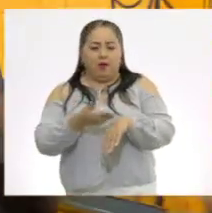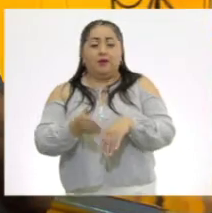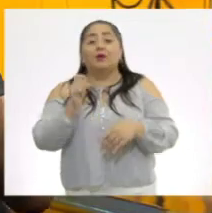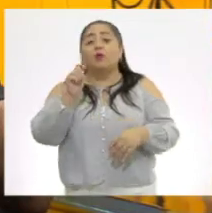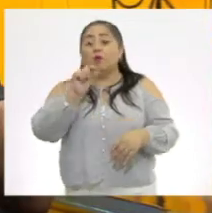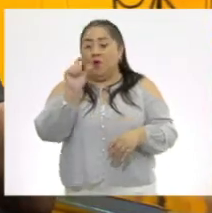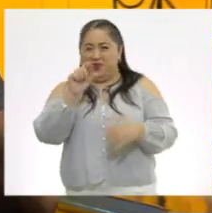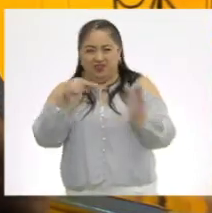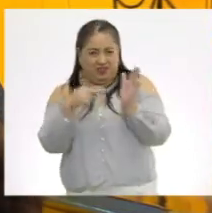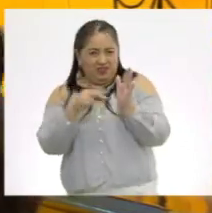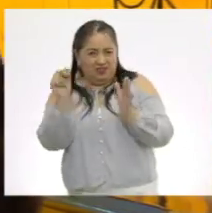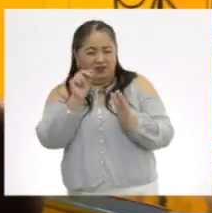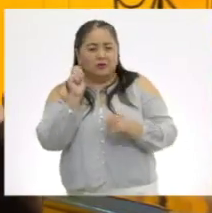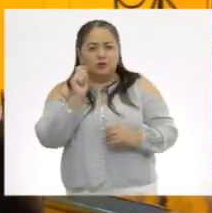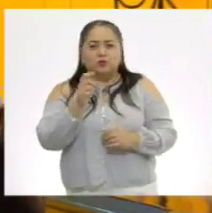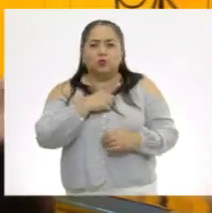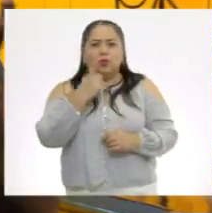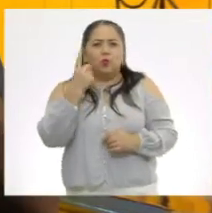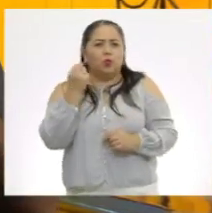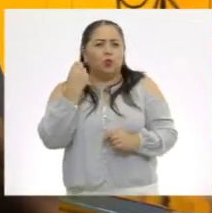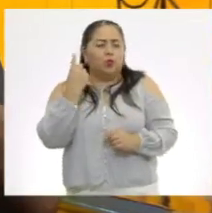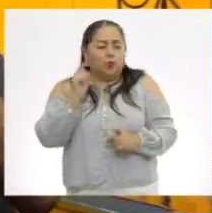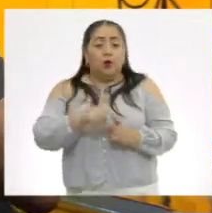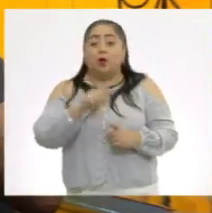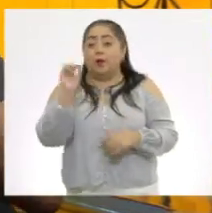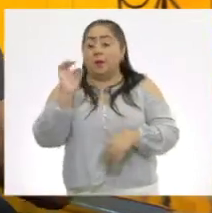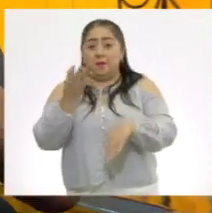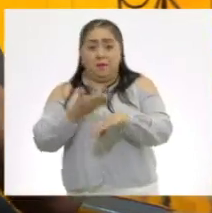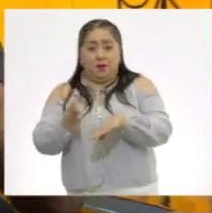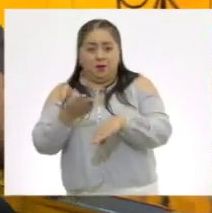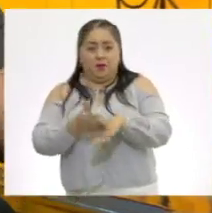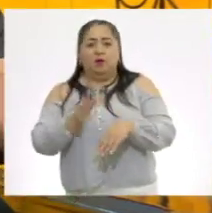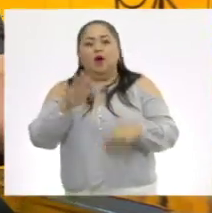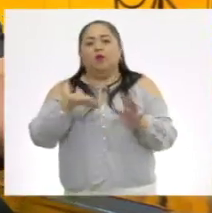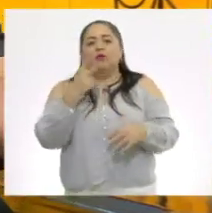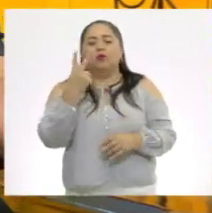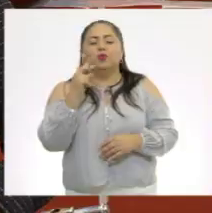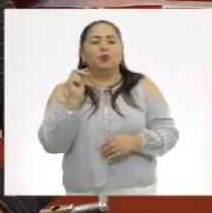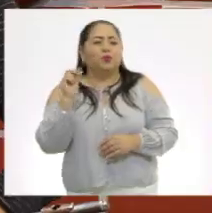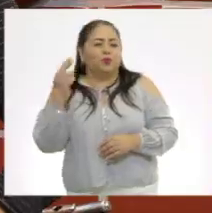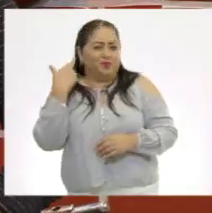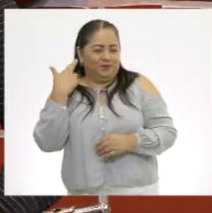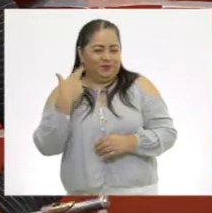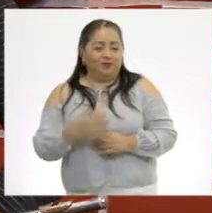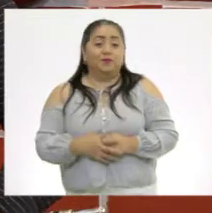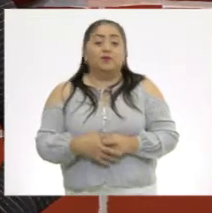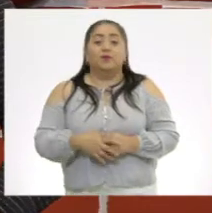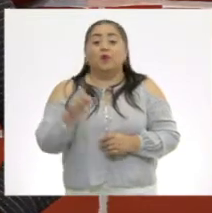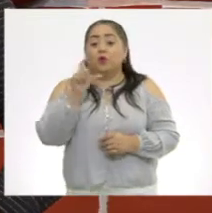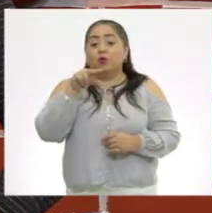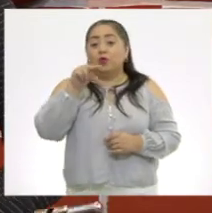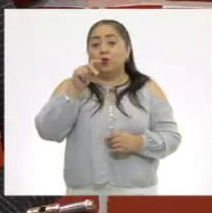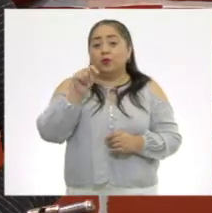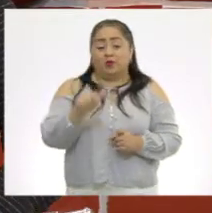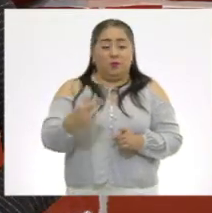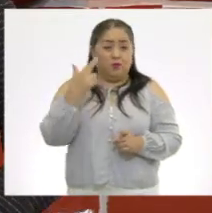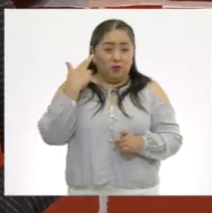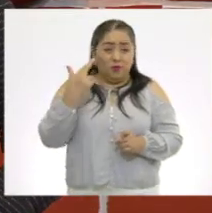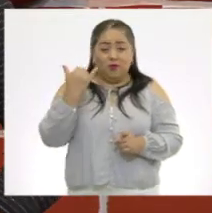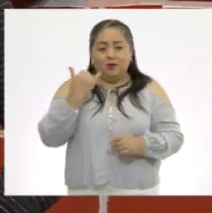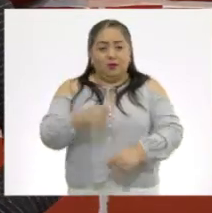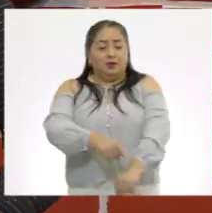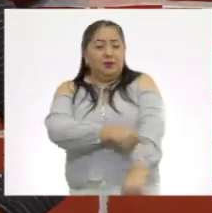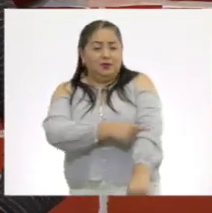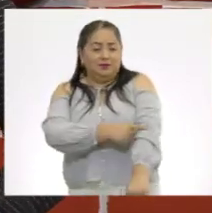nota que es negra dura un pulso y la nota que es blanca dura dos. A partir de las notas musicales y las